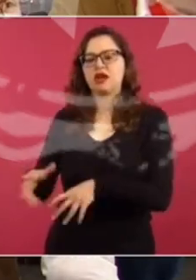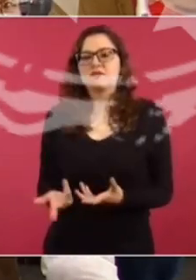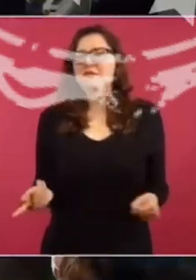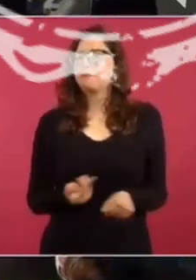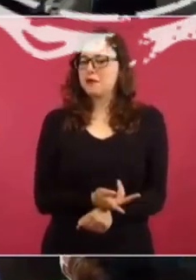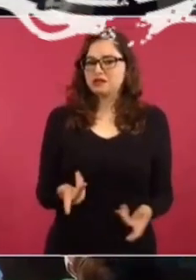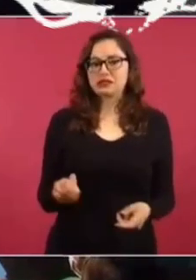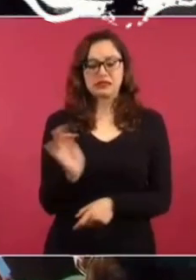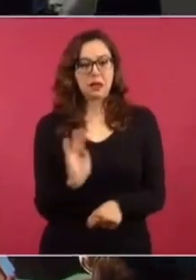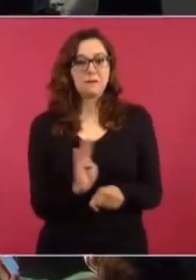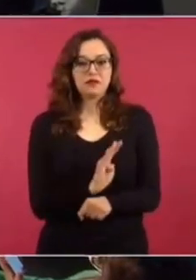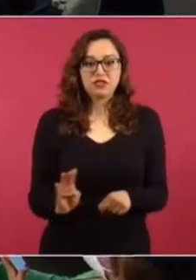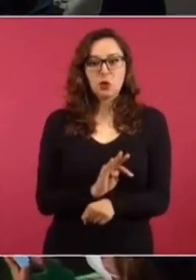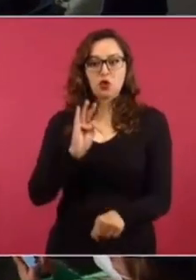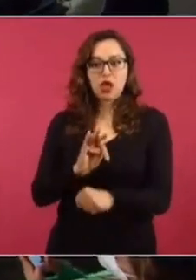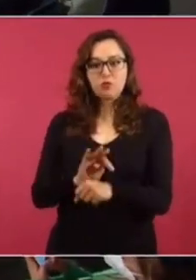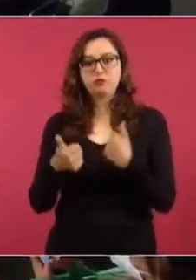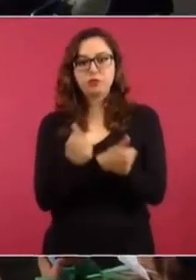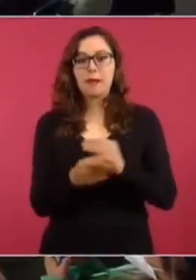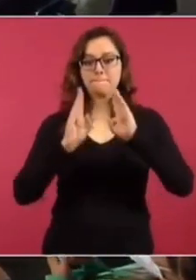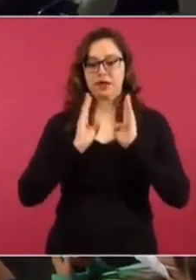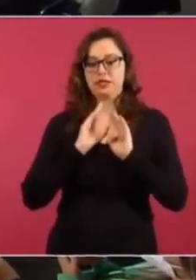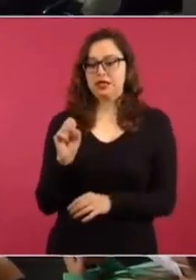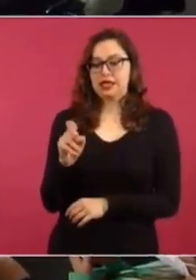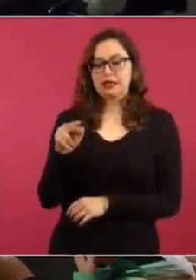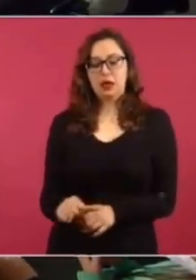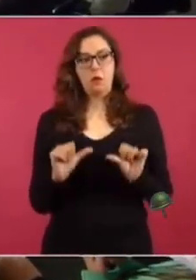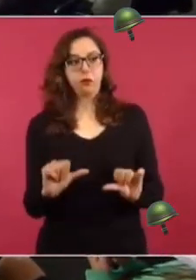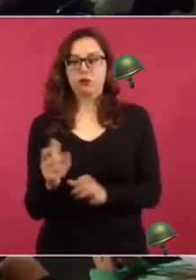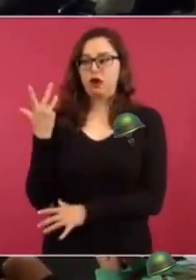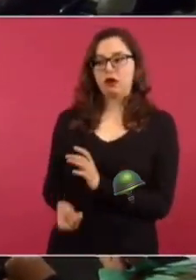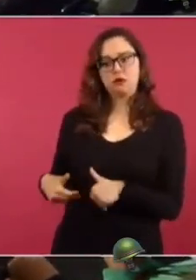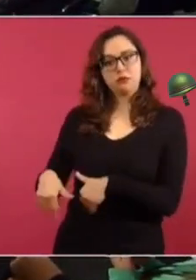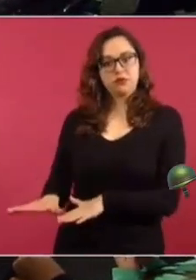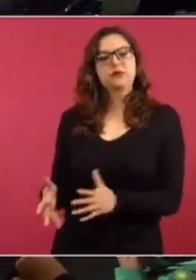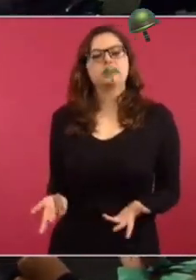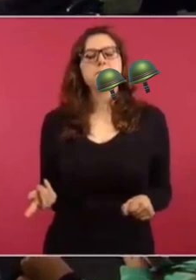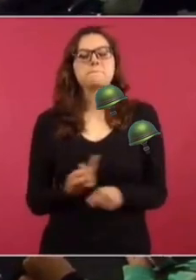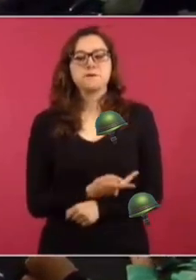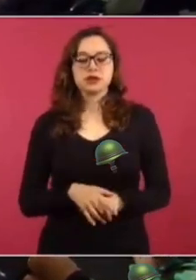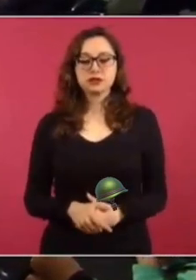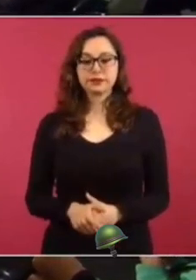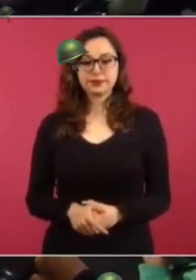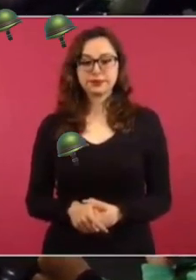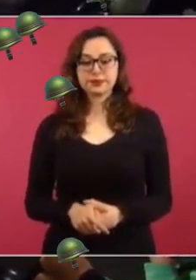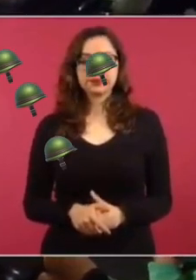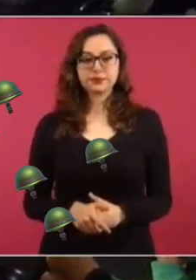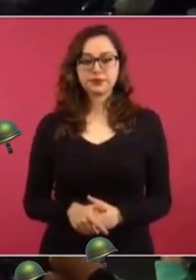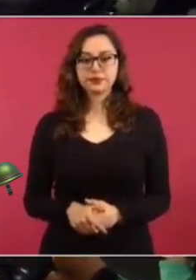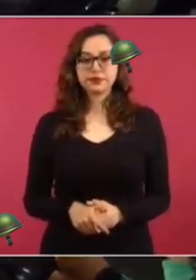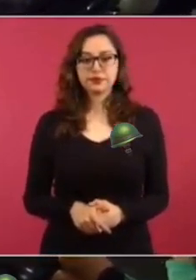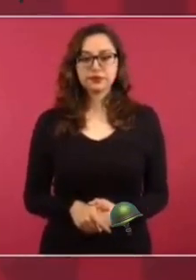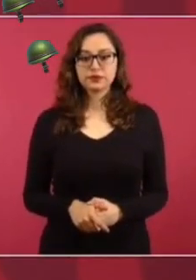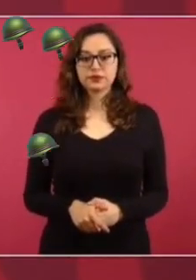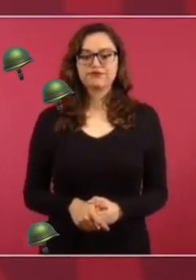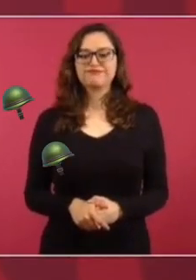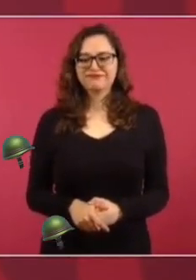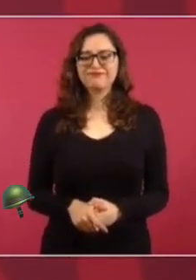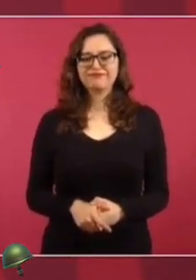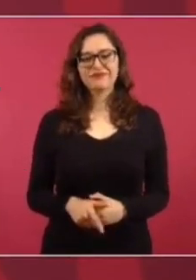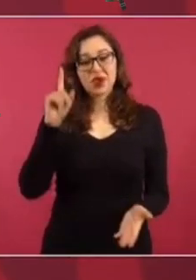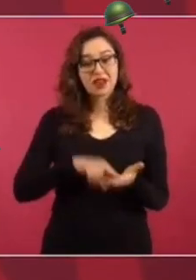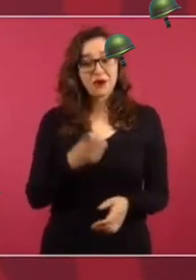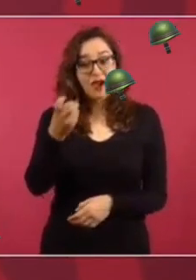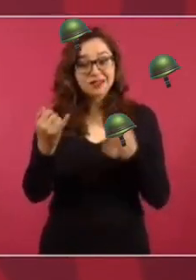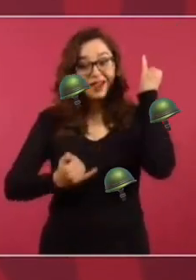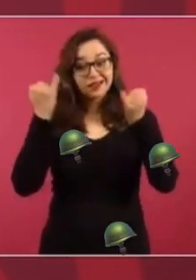Se beneficiando, está evitando procesar de alguna manera a militares integrantes de la SEDENA. Bueno, yo creo que eso es lo que buscan nuestros adversarios,